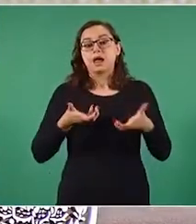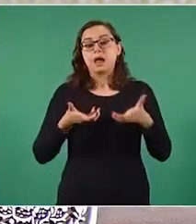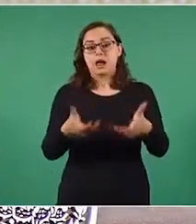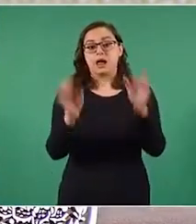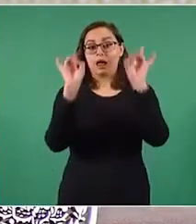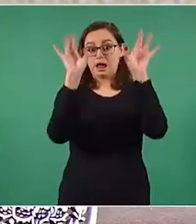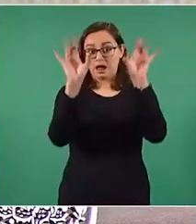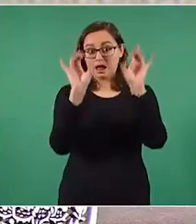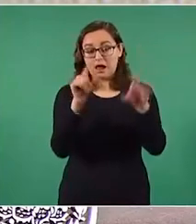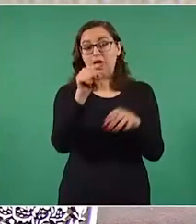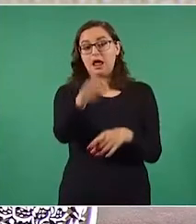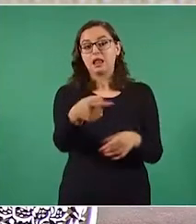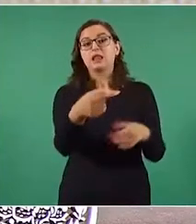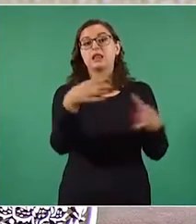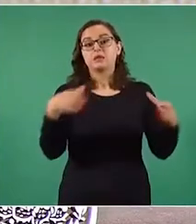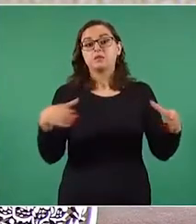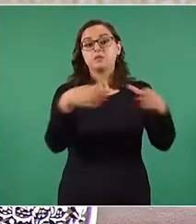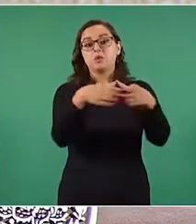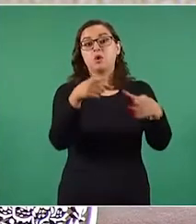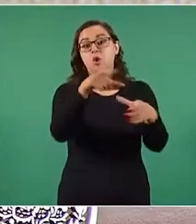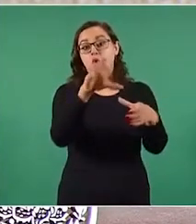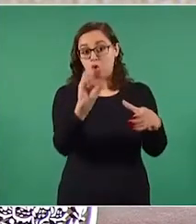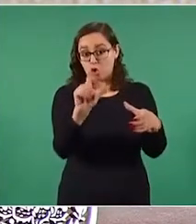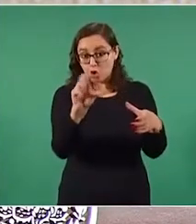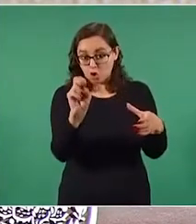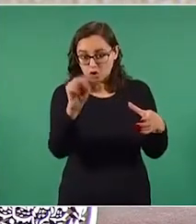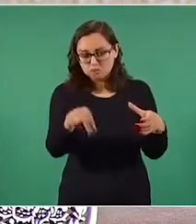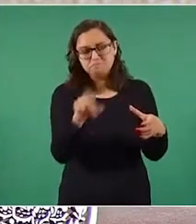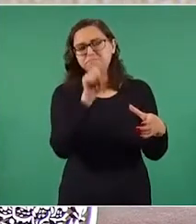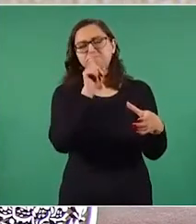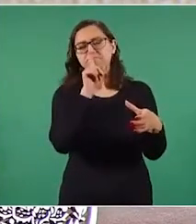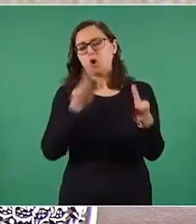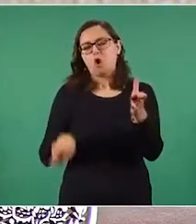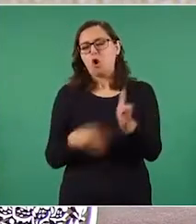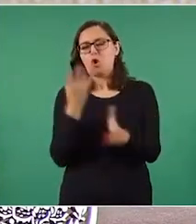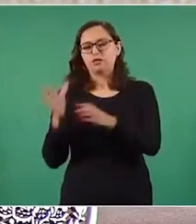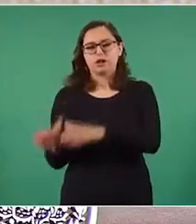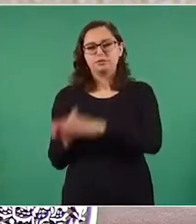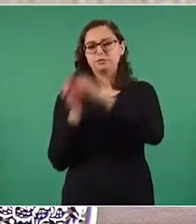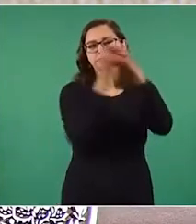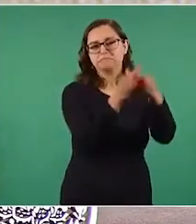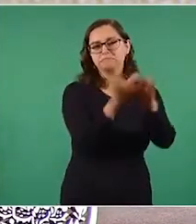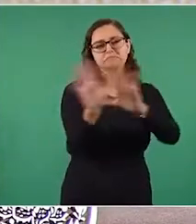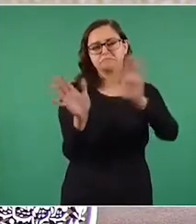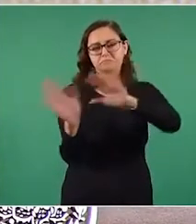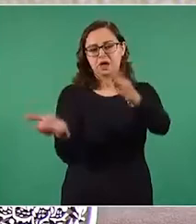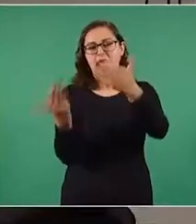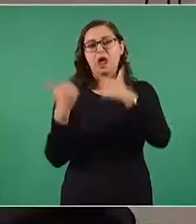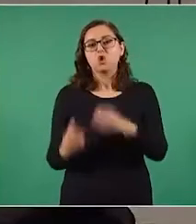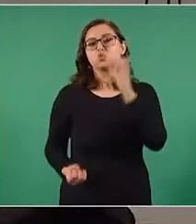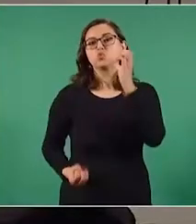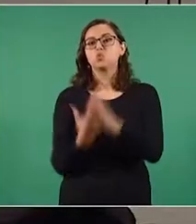colocará la figura que representa a una mujer indígena. Esto es lo que le indigna al señor Cuadri.